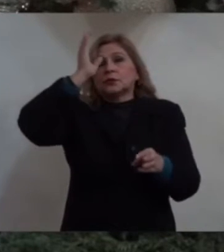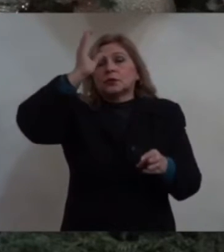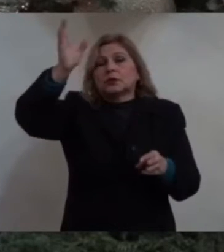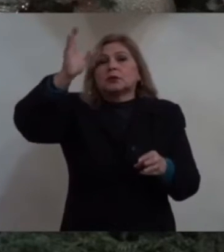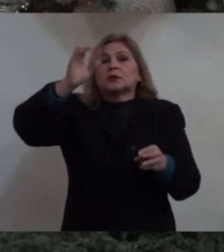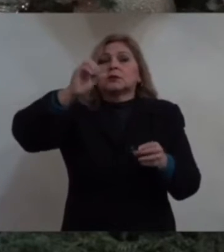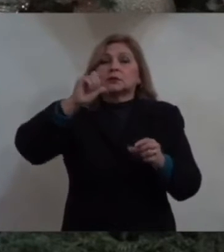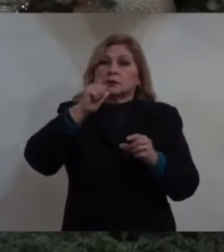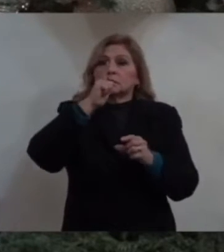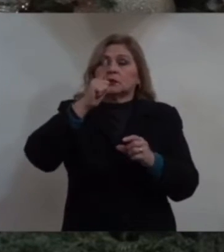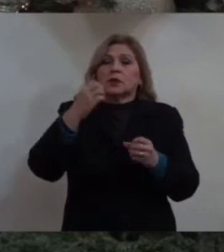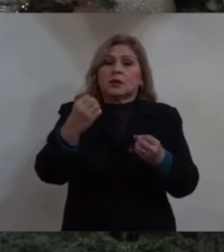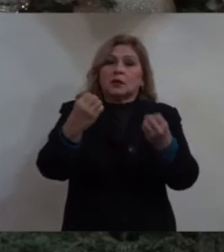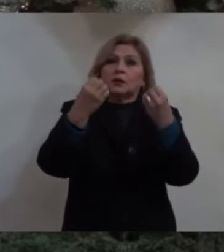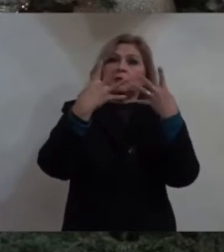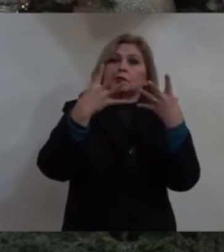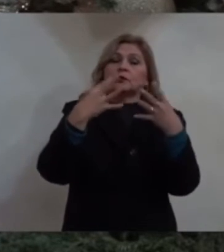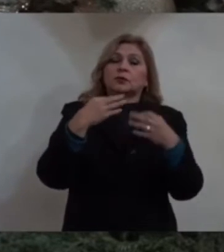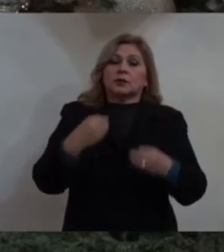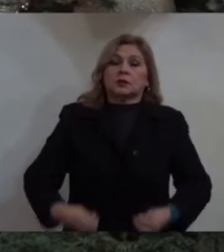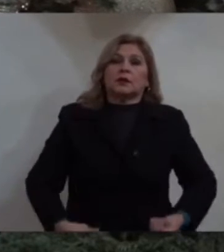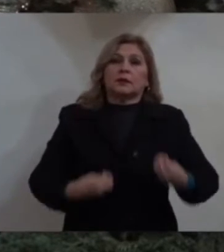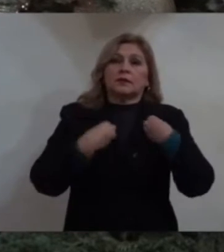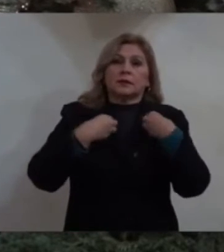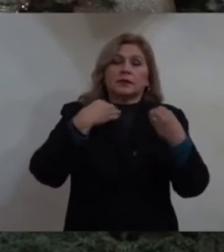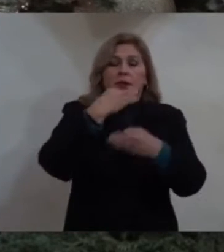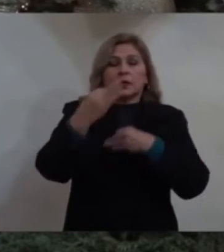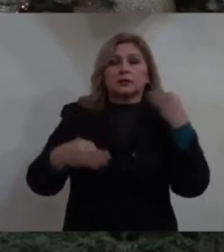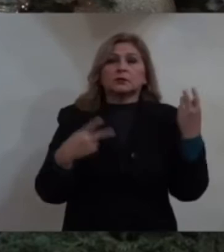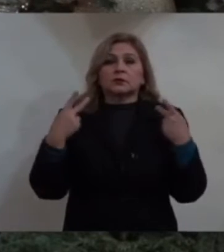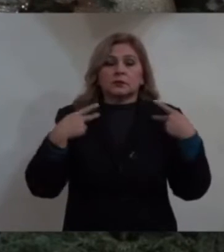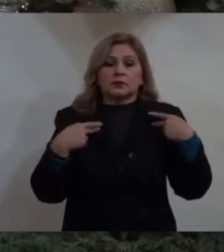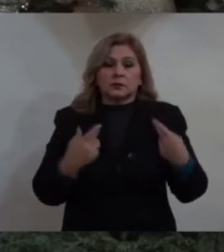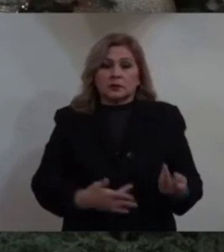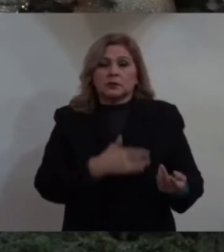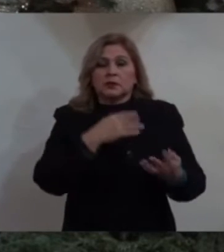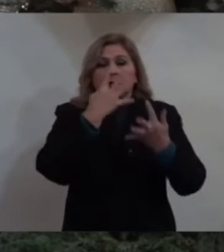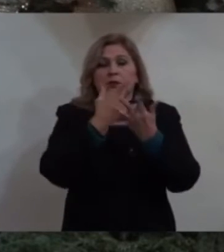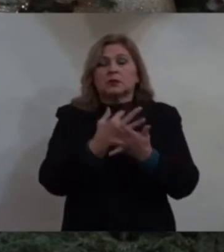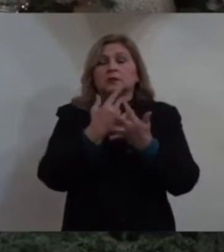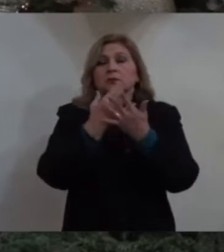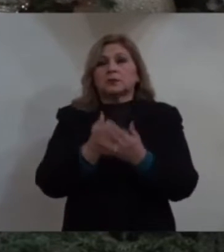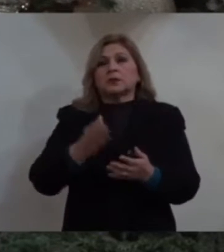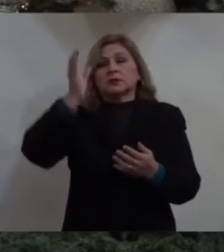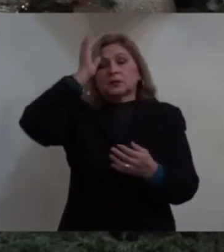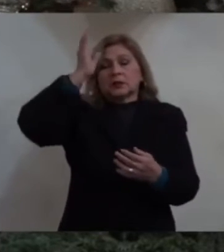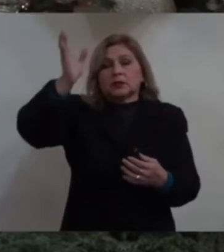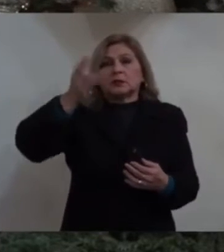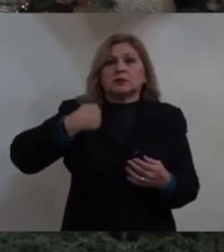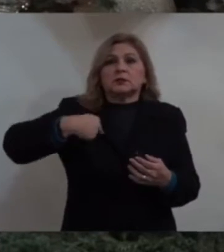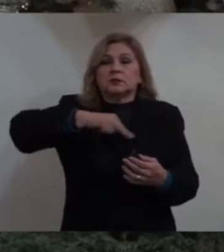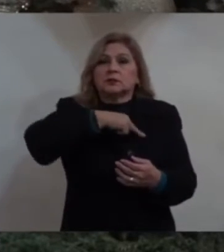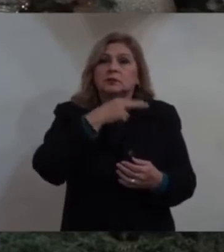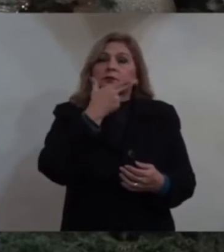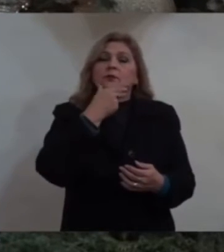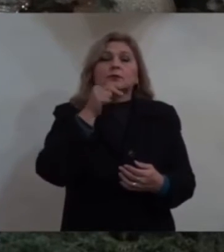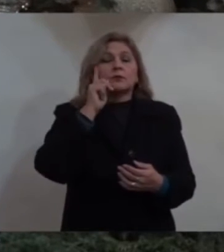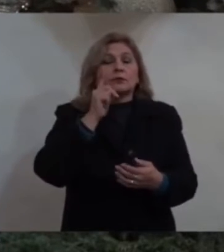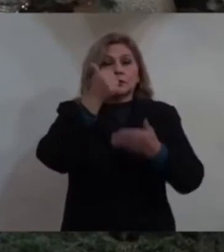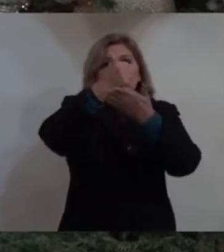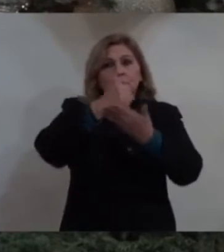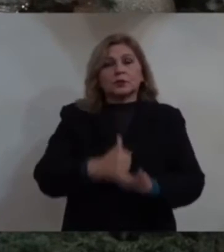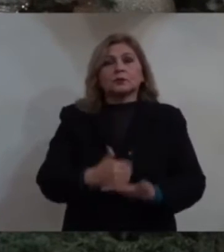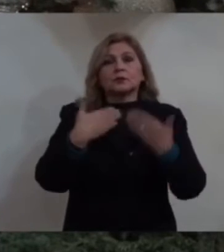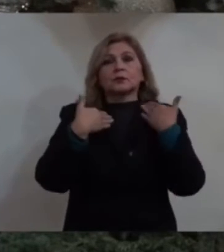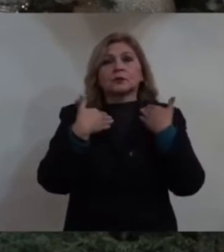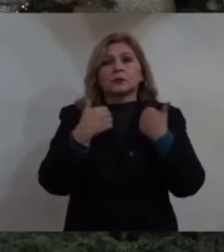ilumina la vida. Le da esperanza a los hombres y mujeres. Nos ayuda a entender